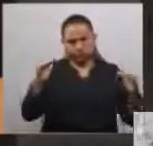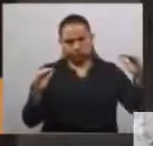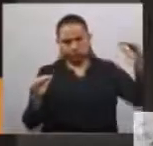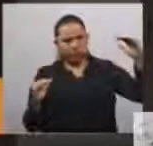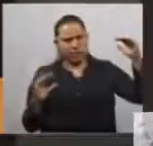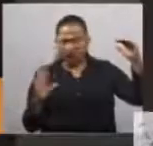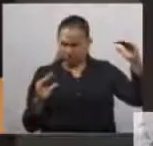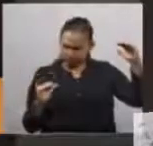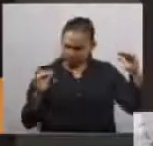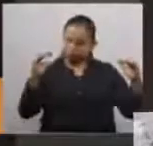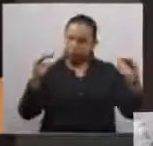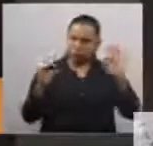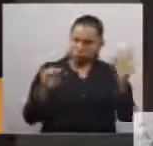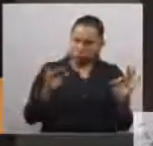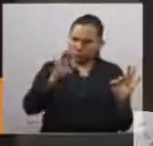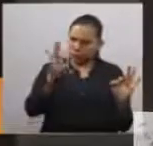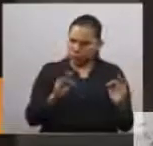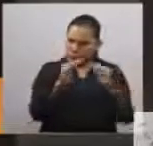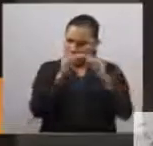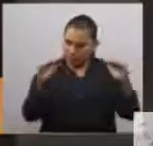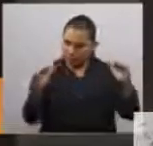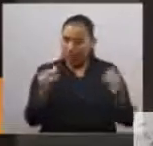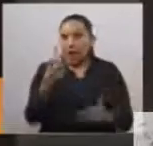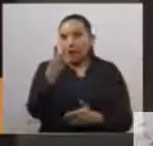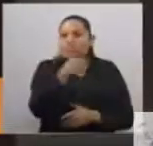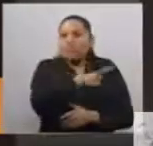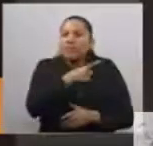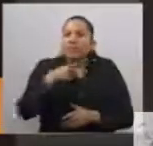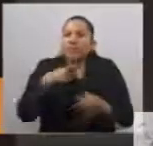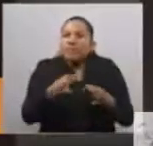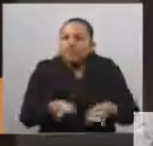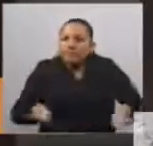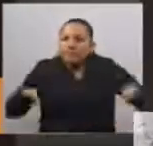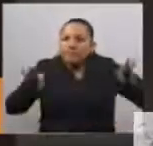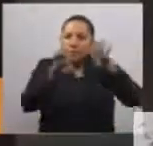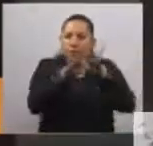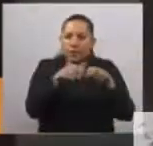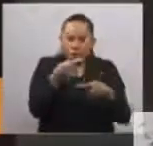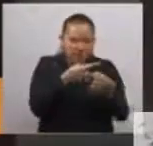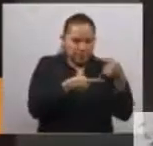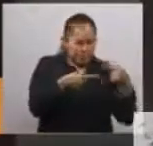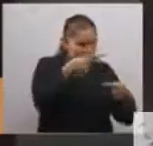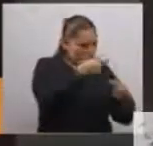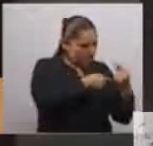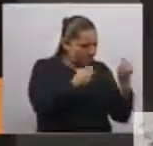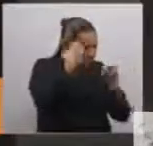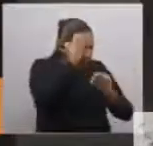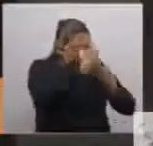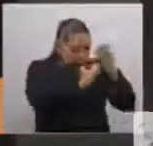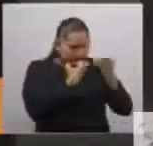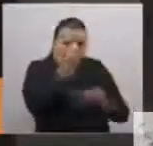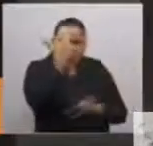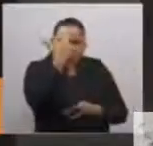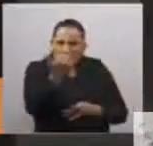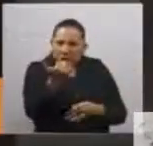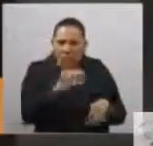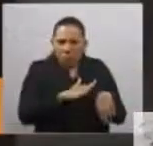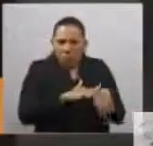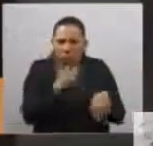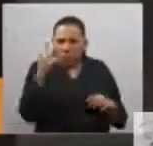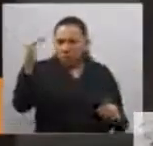a través de la transformación de la organización social como la conocemos para reconstruir la comuna nueva,